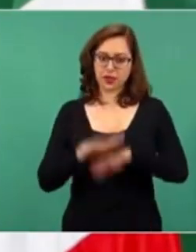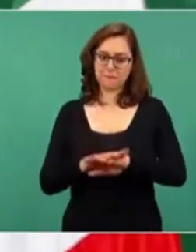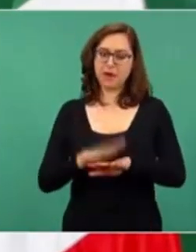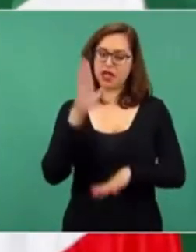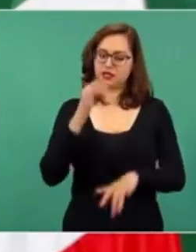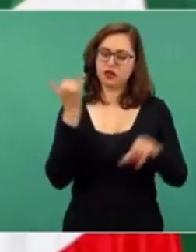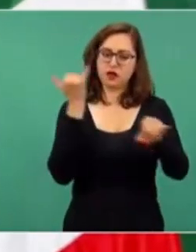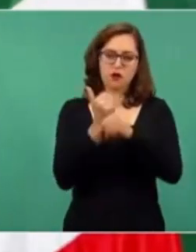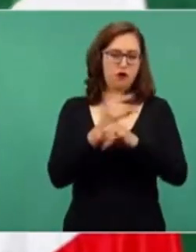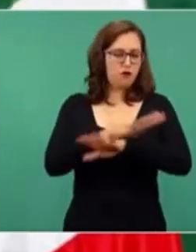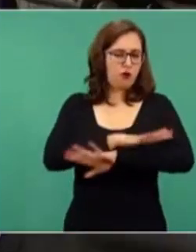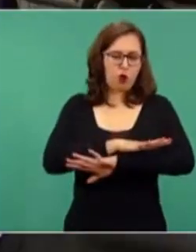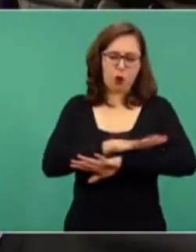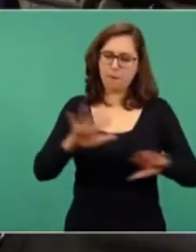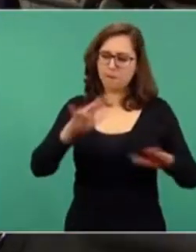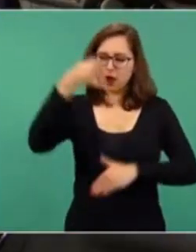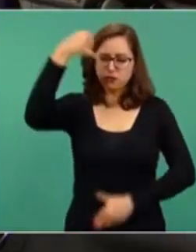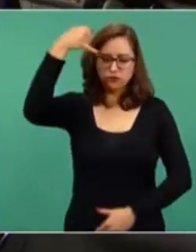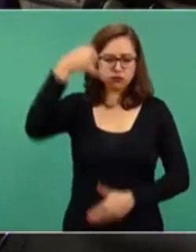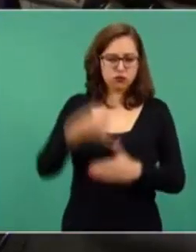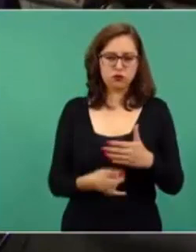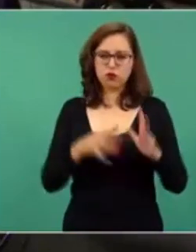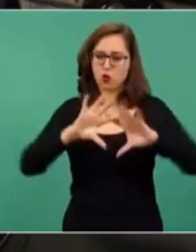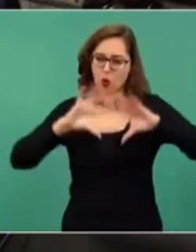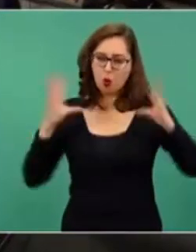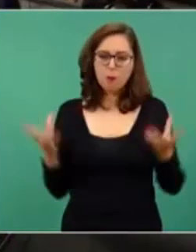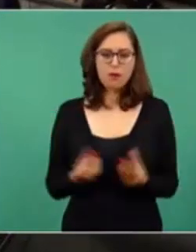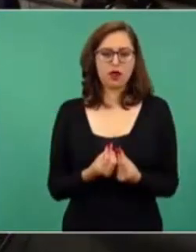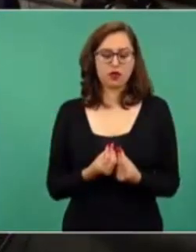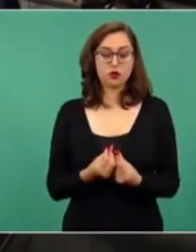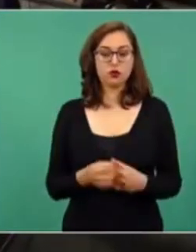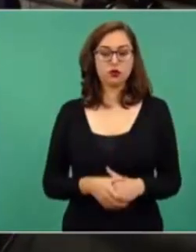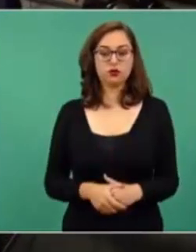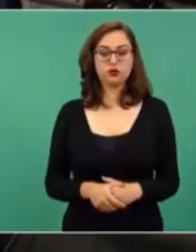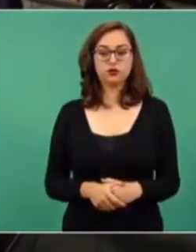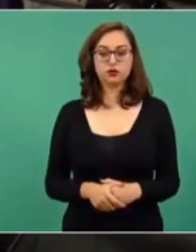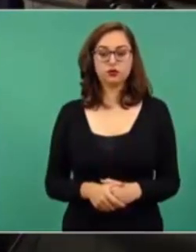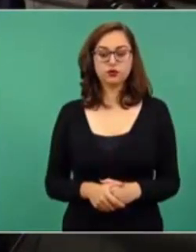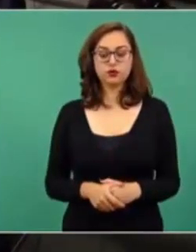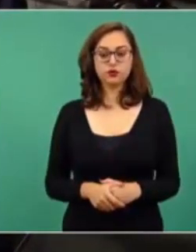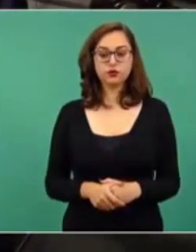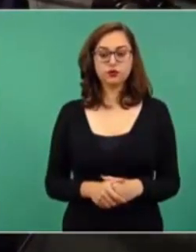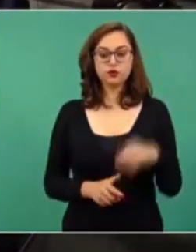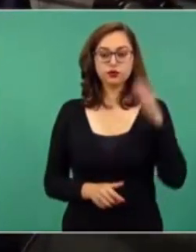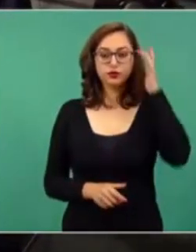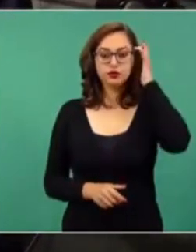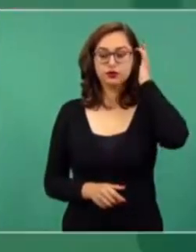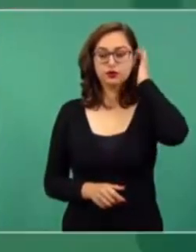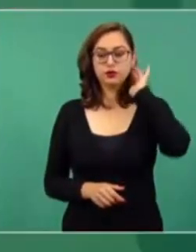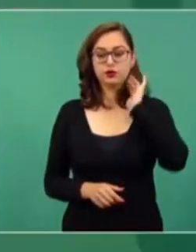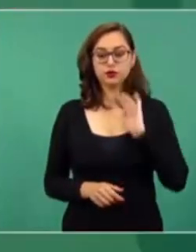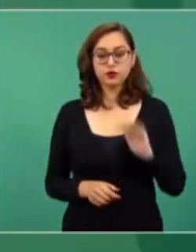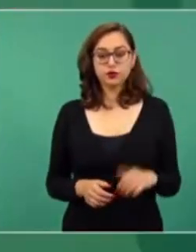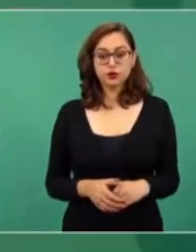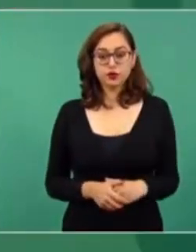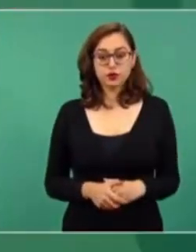un informe general. Bueno, y de esto se deriva